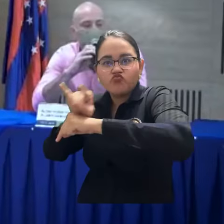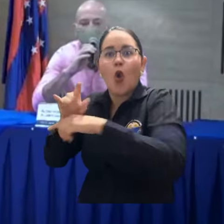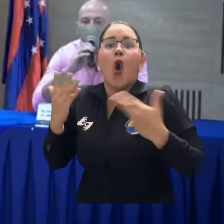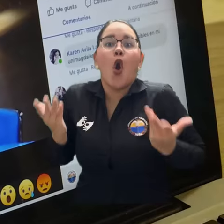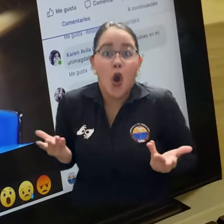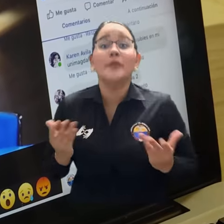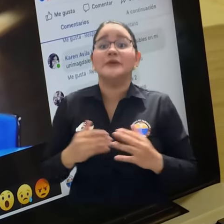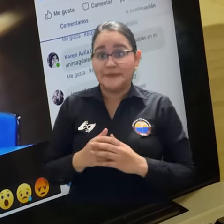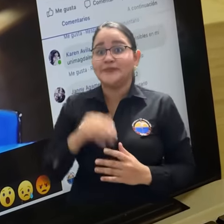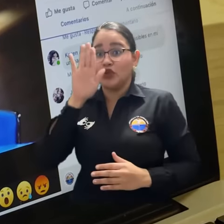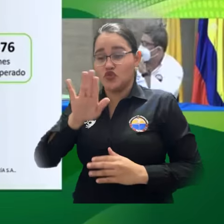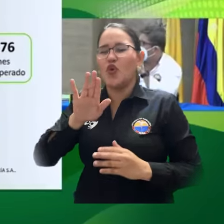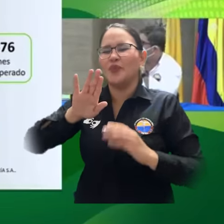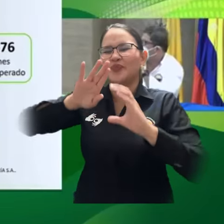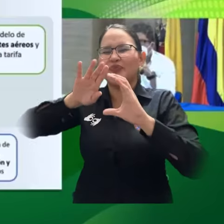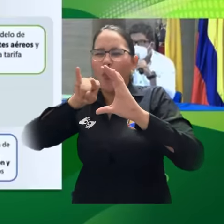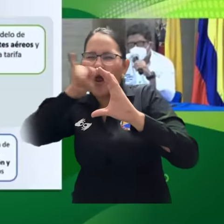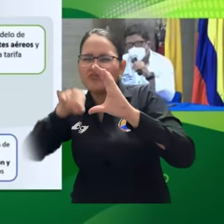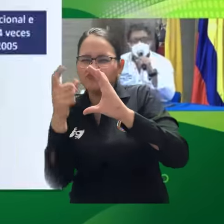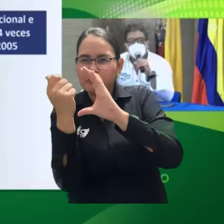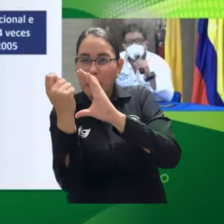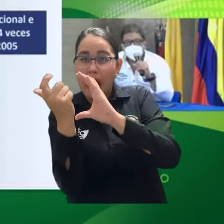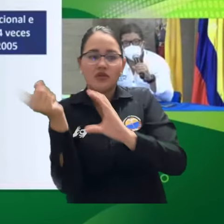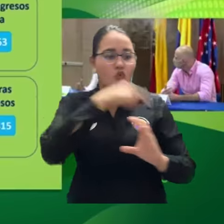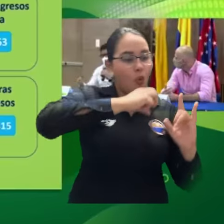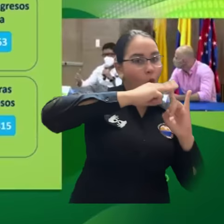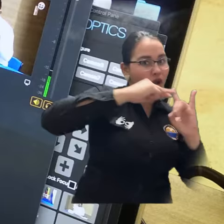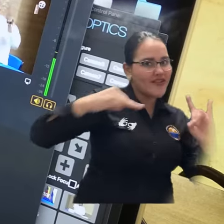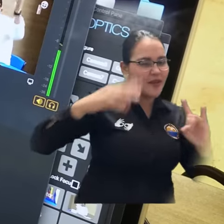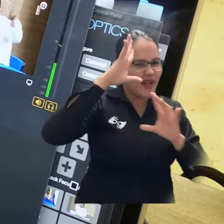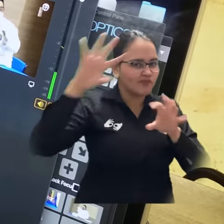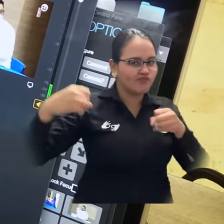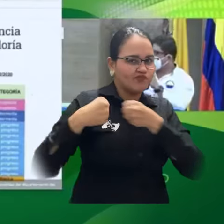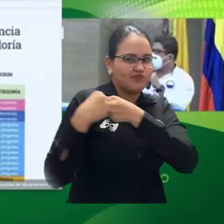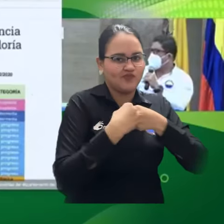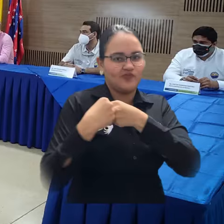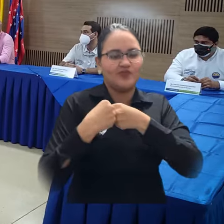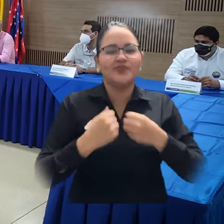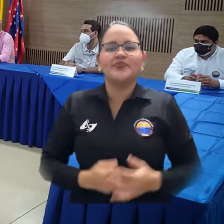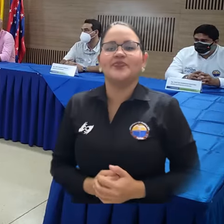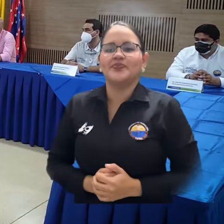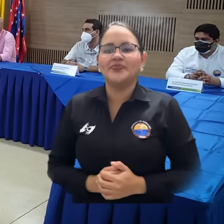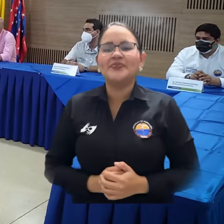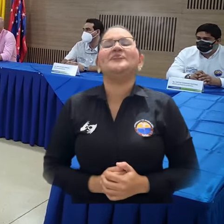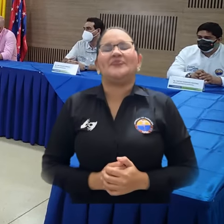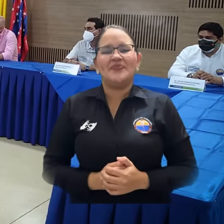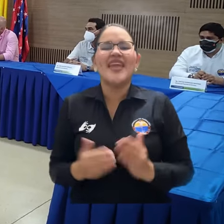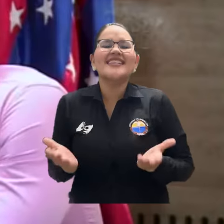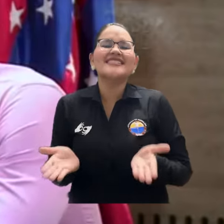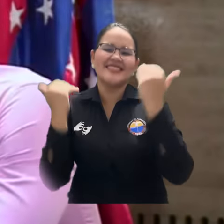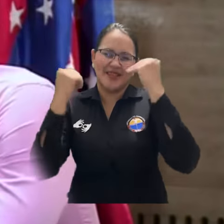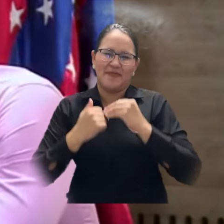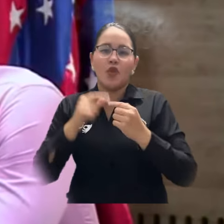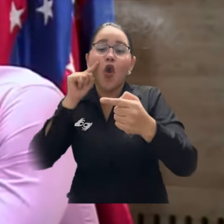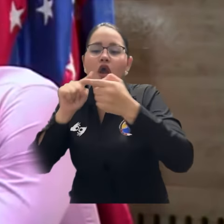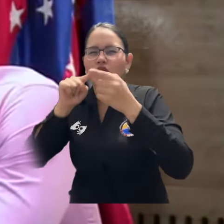Contraloría Departamental suscribieron un convenio marco de cooperación interinstitucional. Hoy es un día importante para la entidad, para